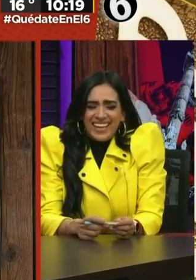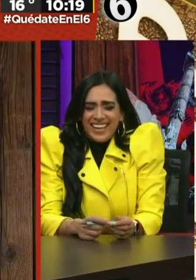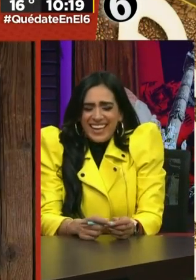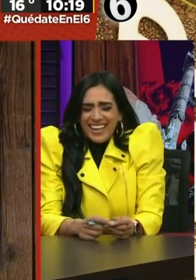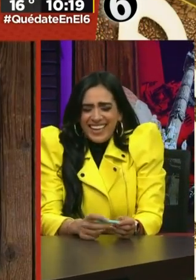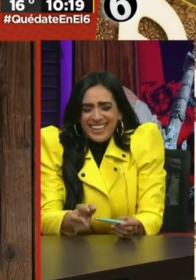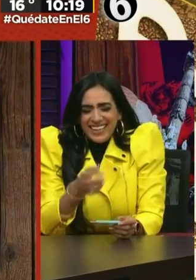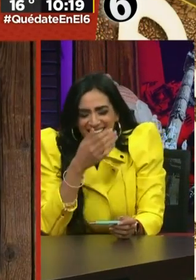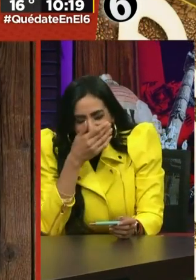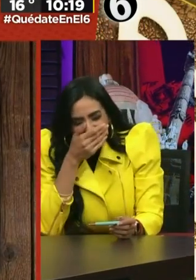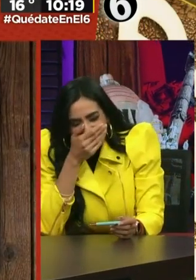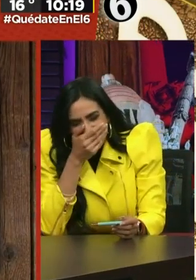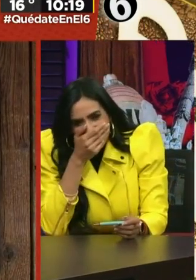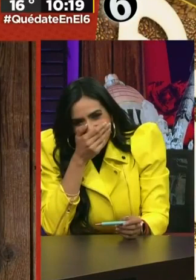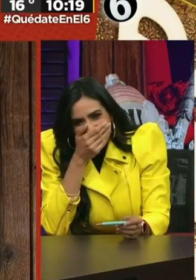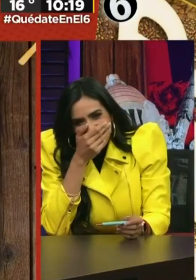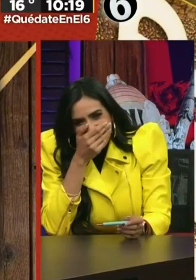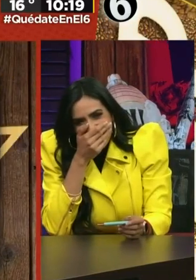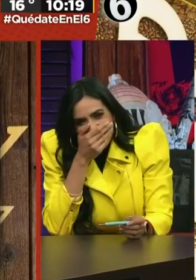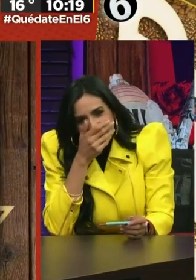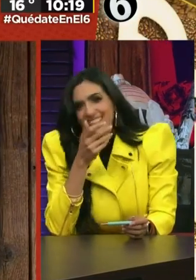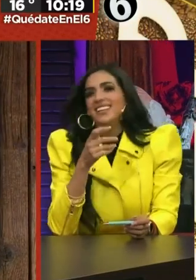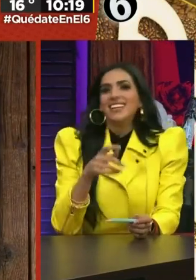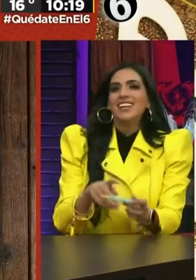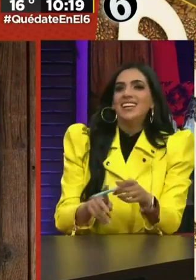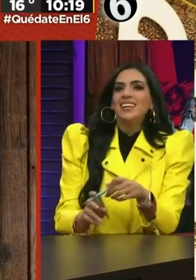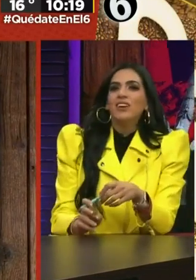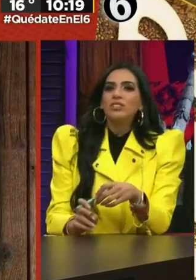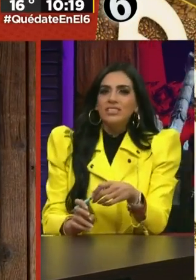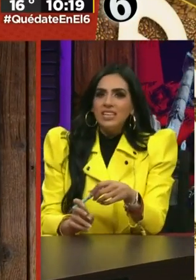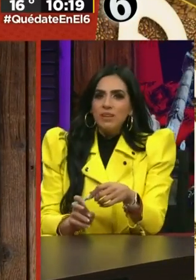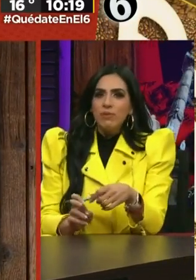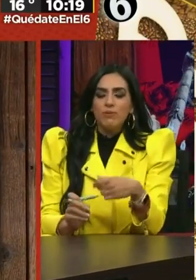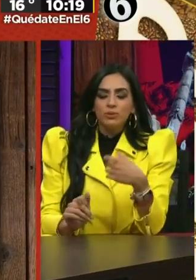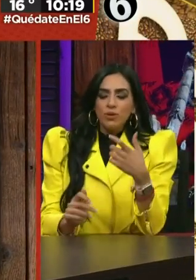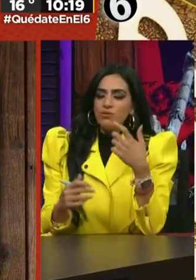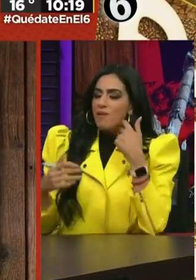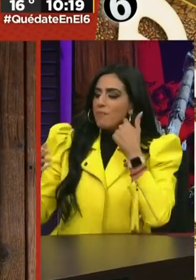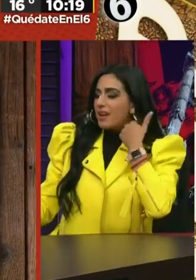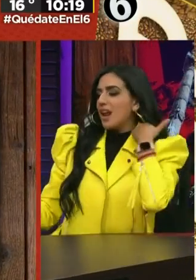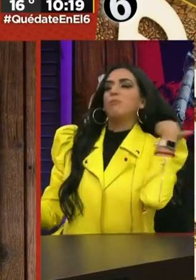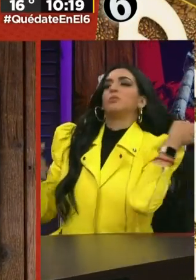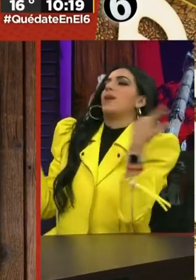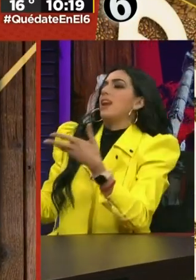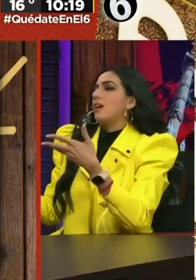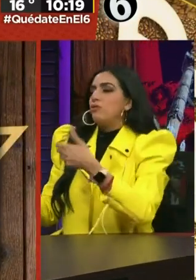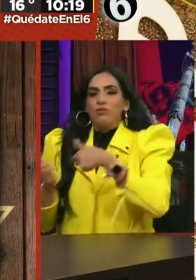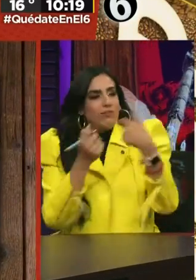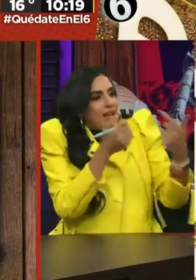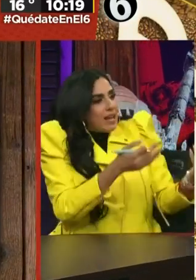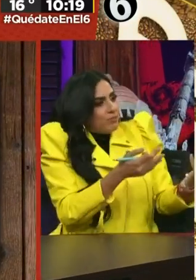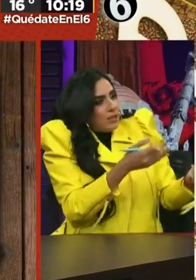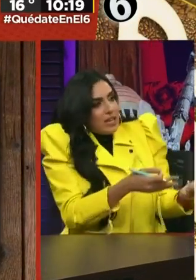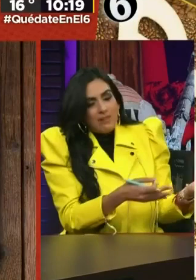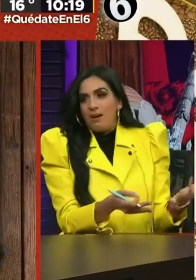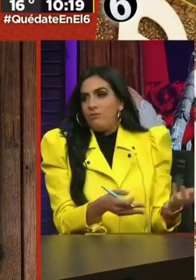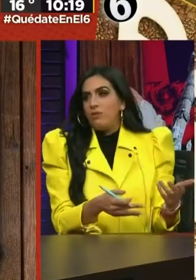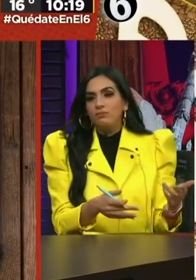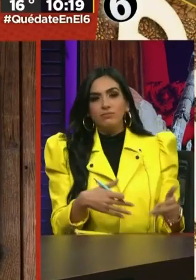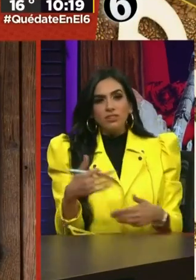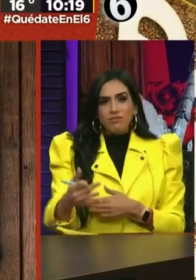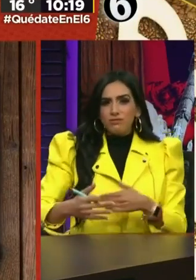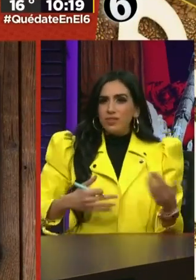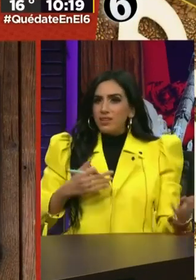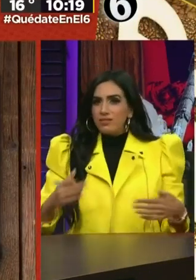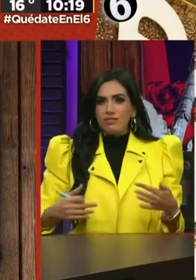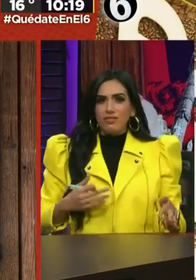nada, nada, no es fácil ligar perreando. O sea, sí, pero pues cuando uno va a perrear, pues perrea, cuando uno va a ligar, pues liga, Mau.